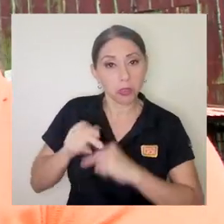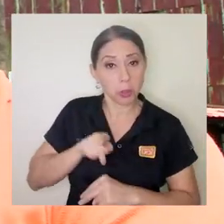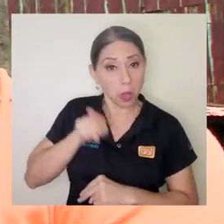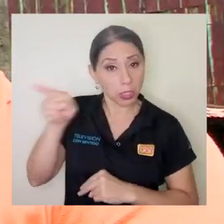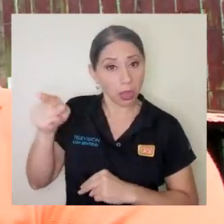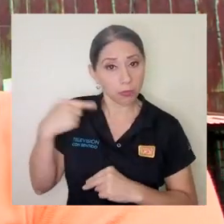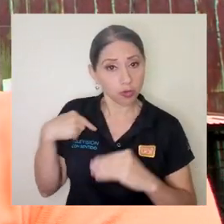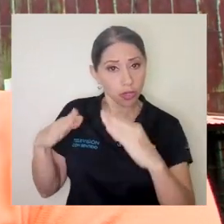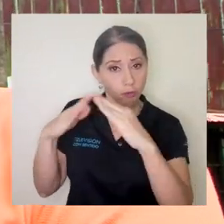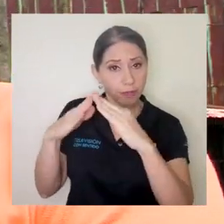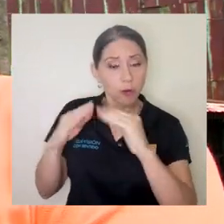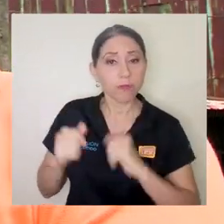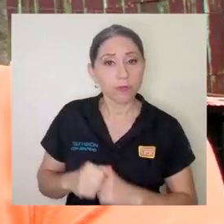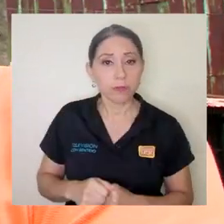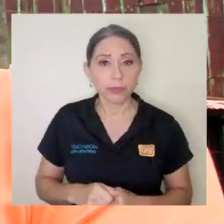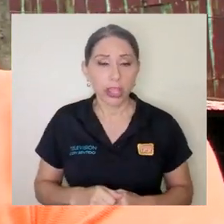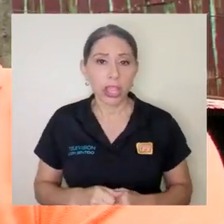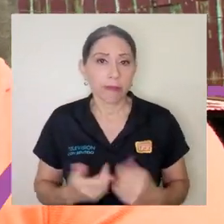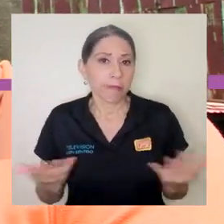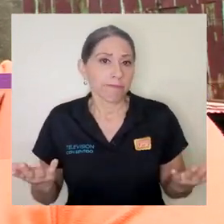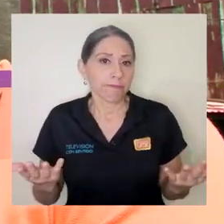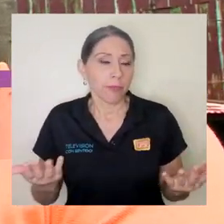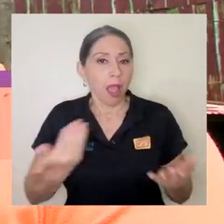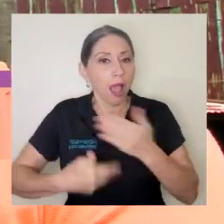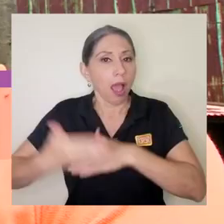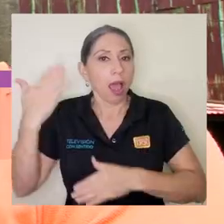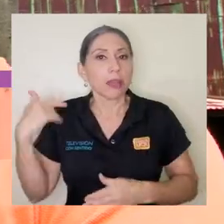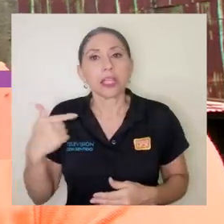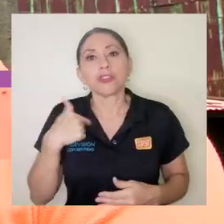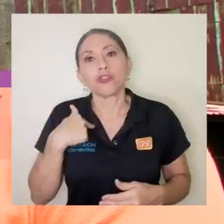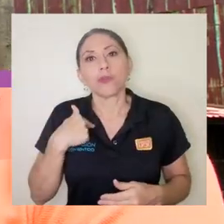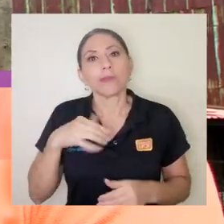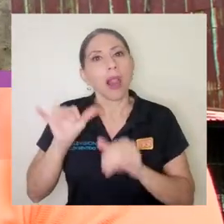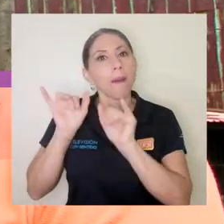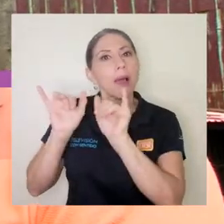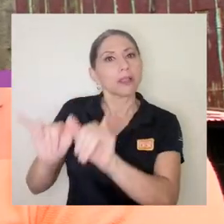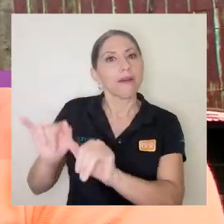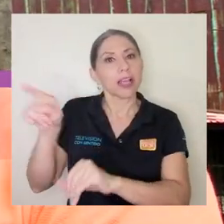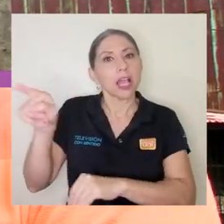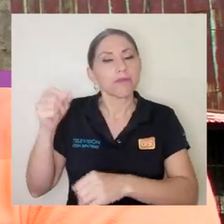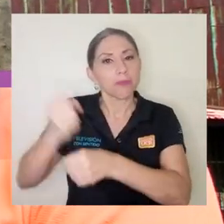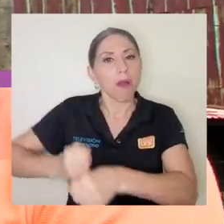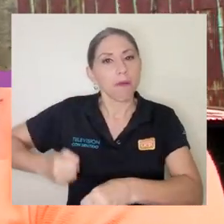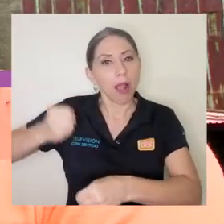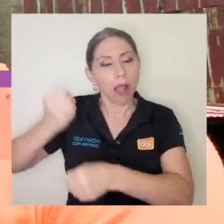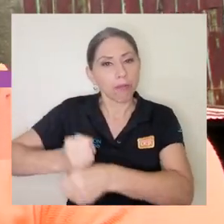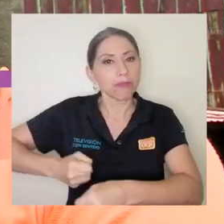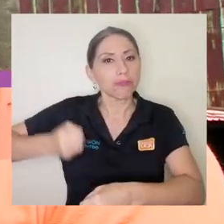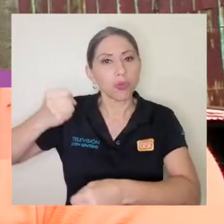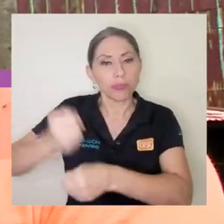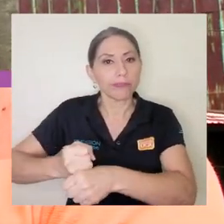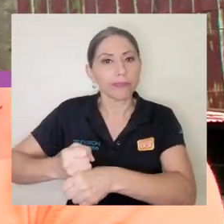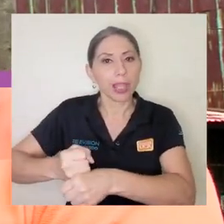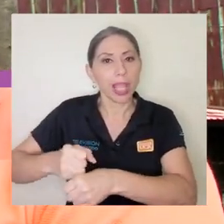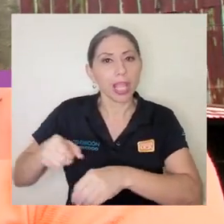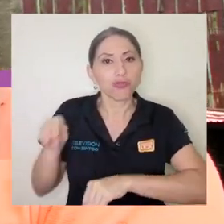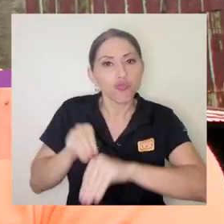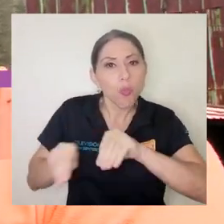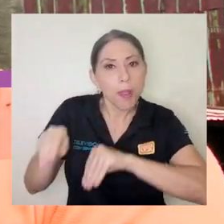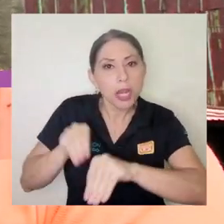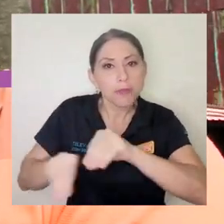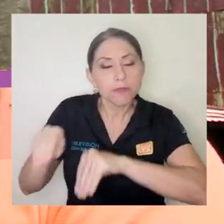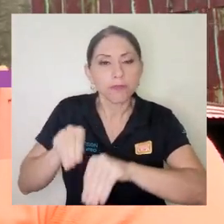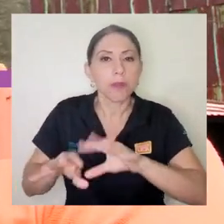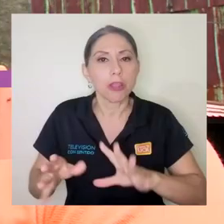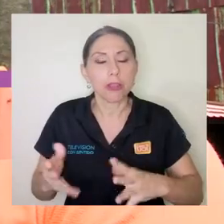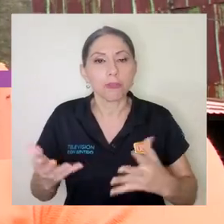y yo antes me la pasaba allá trabajando en el súper y como